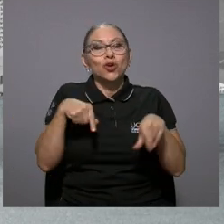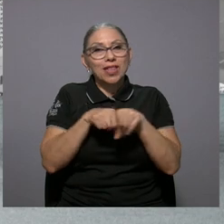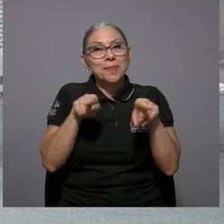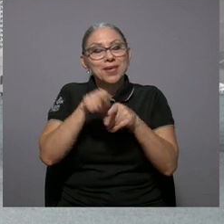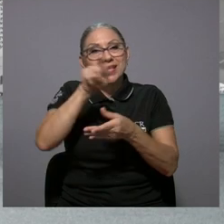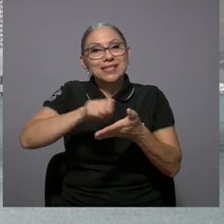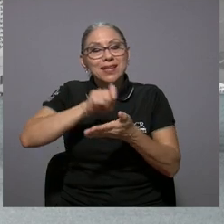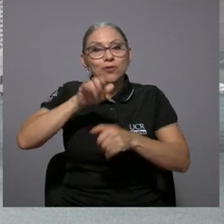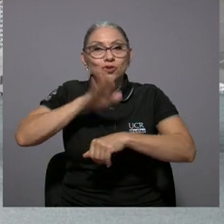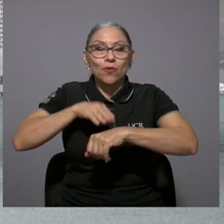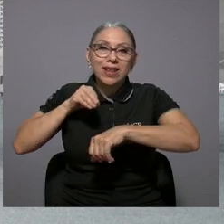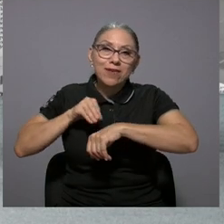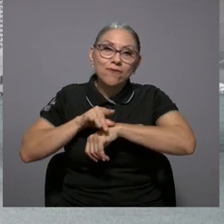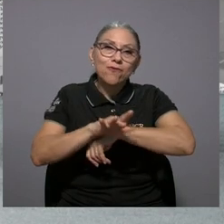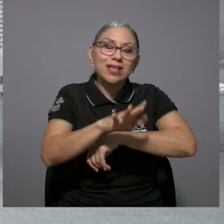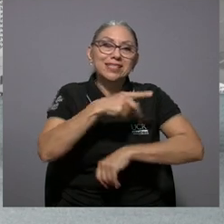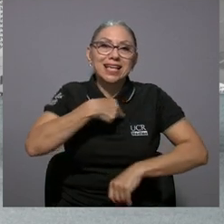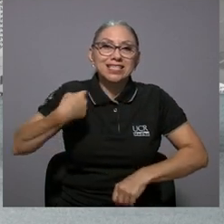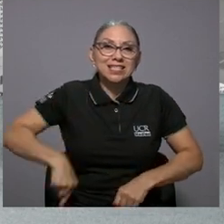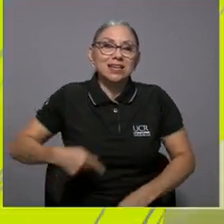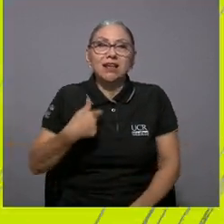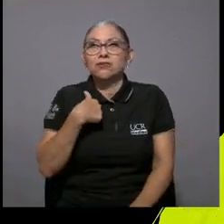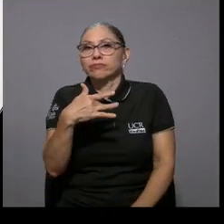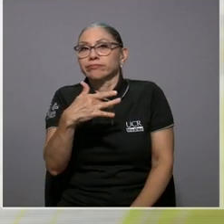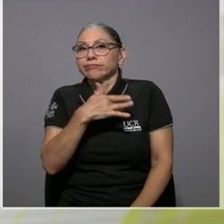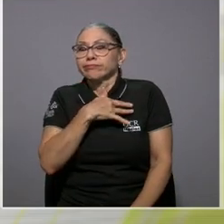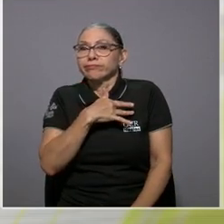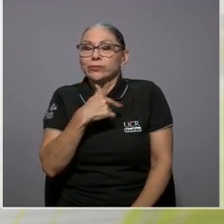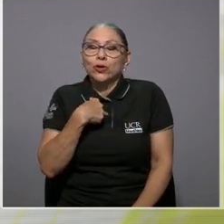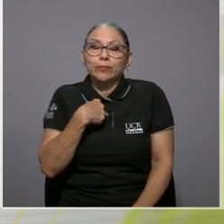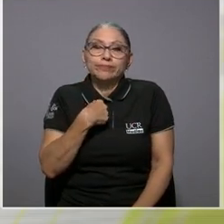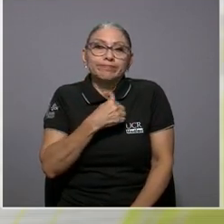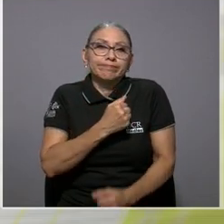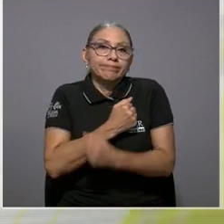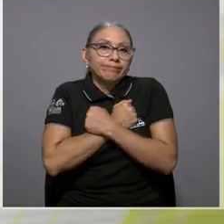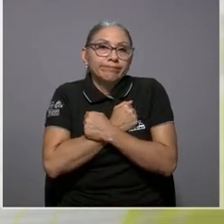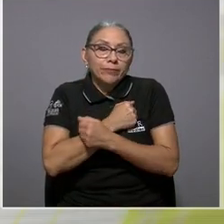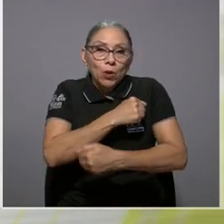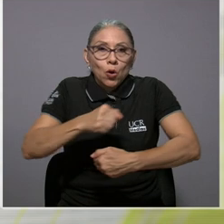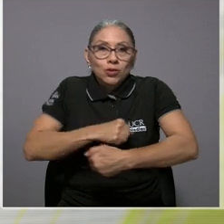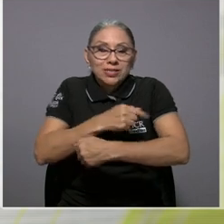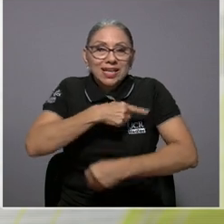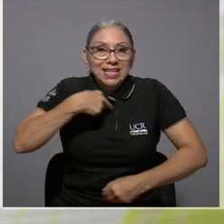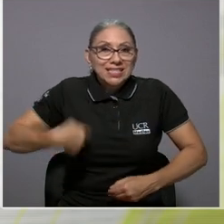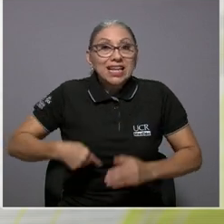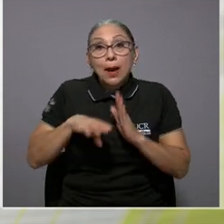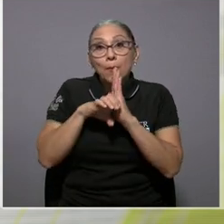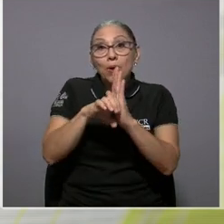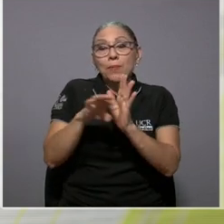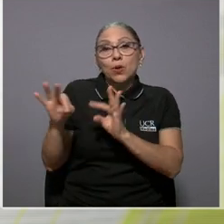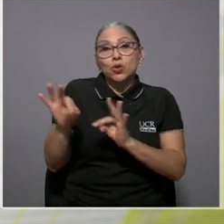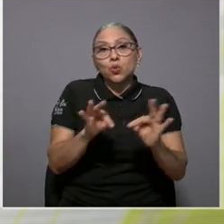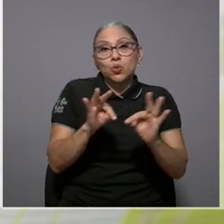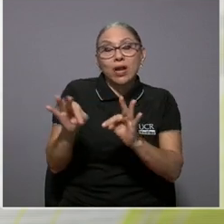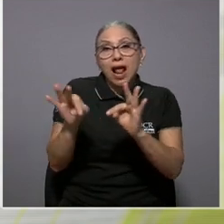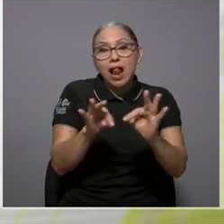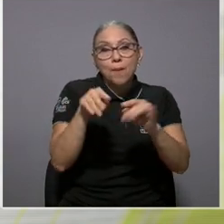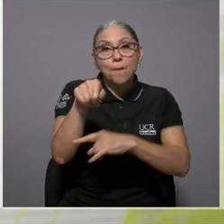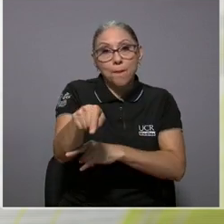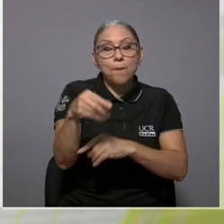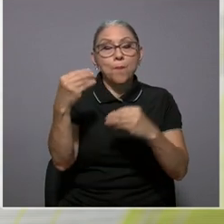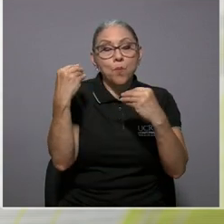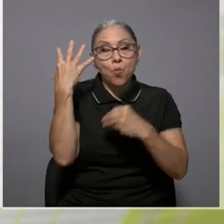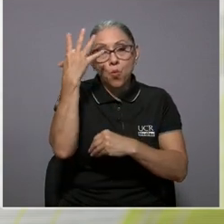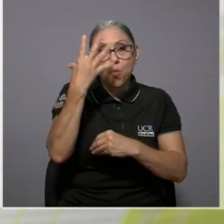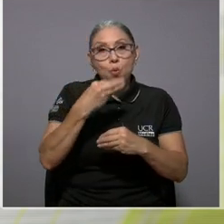toco también la parte de la influencia china que me ha apasionado siempre y amo la cocina china por ejemplo la